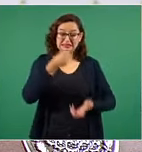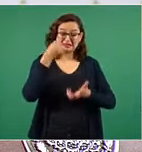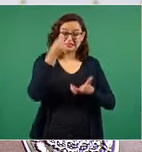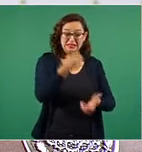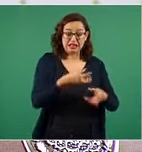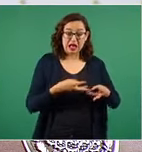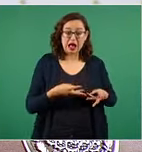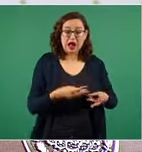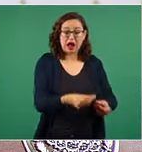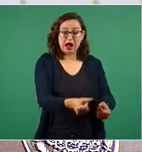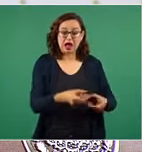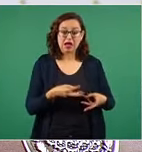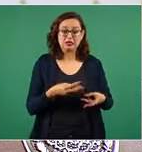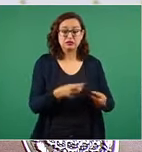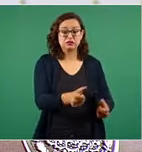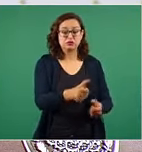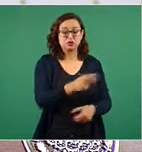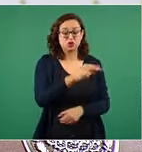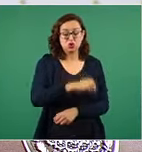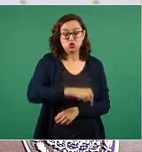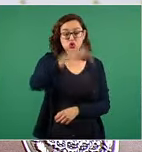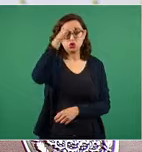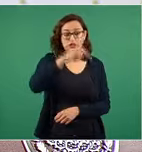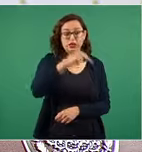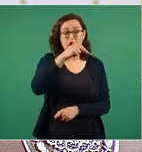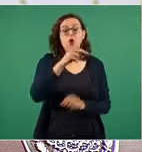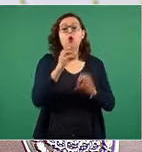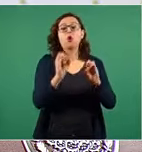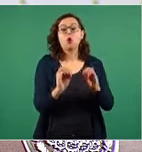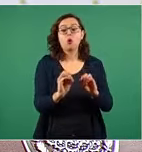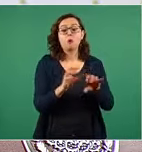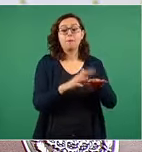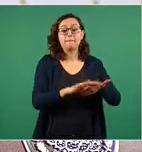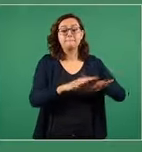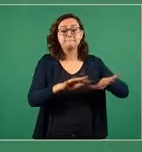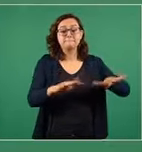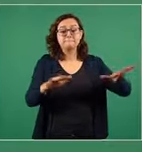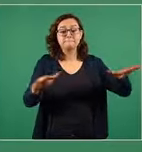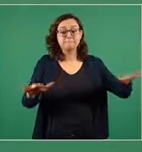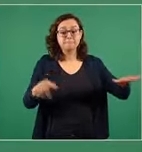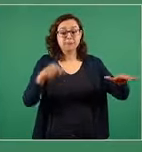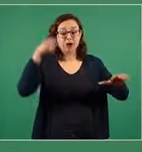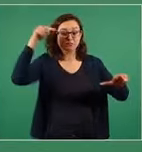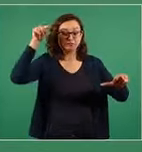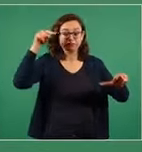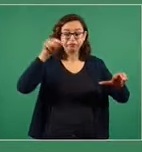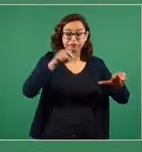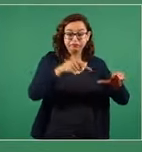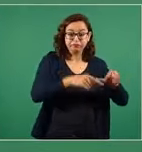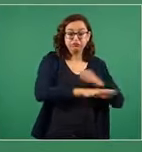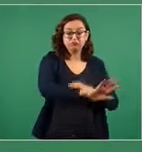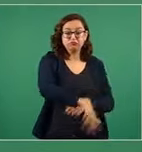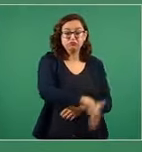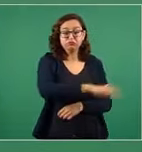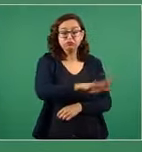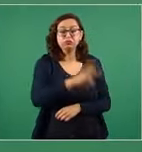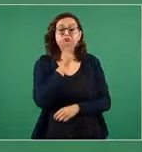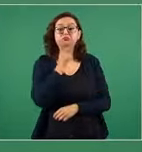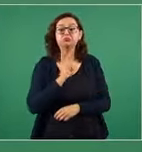en el norte o en las aguas profundas donde no hay petróleo y